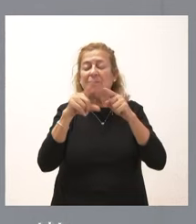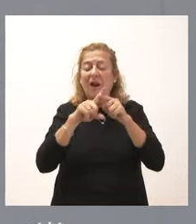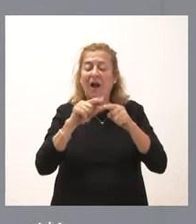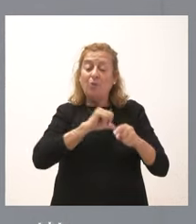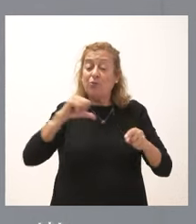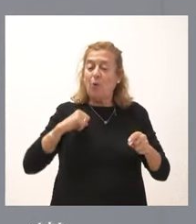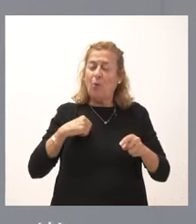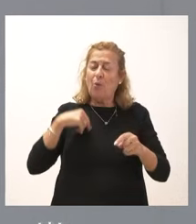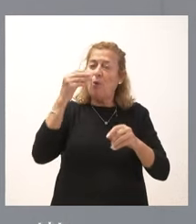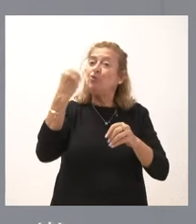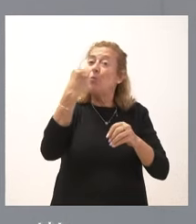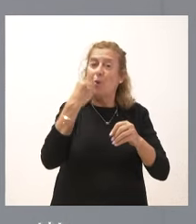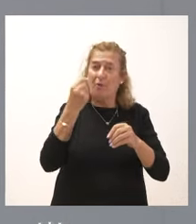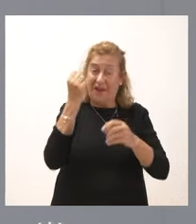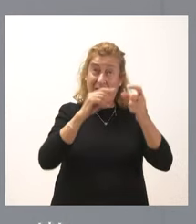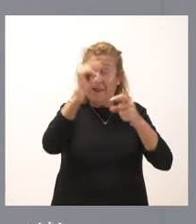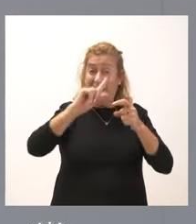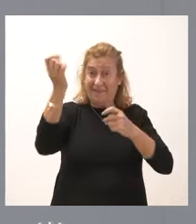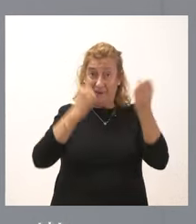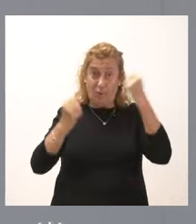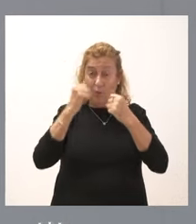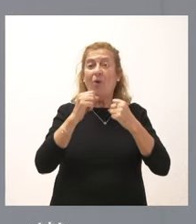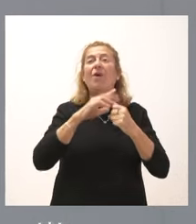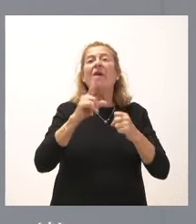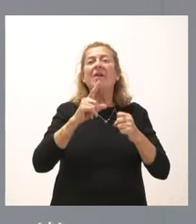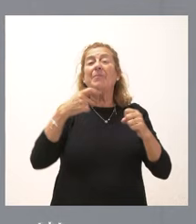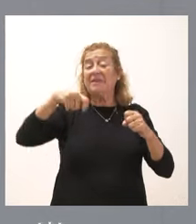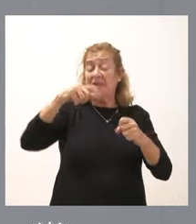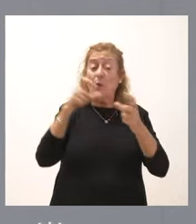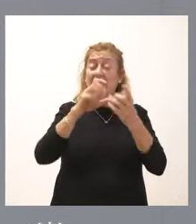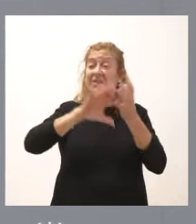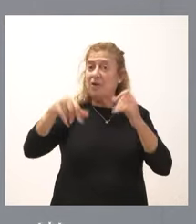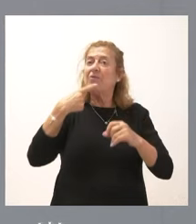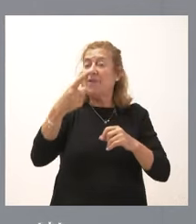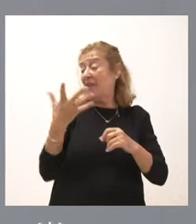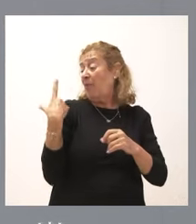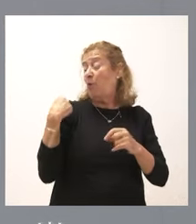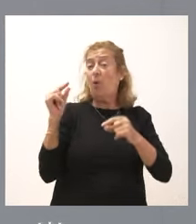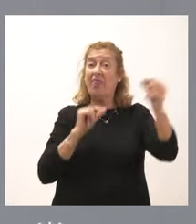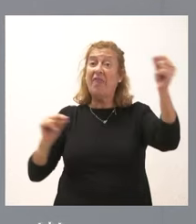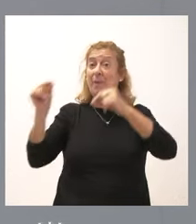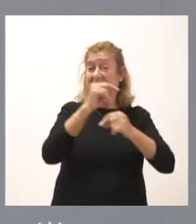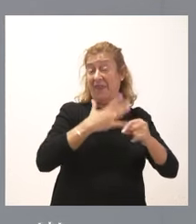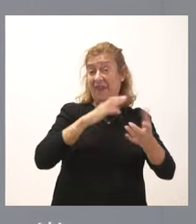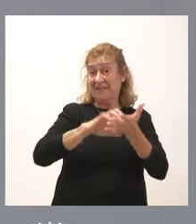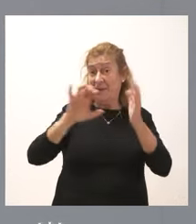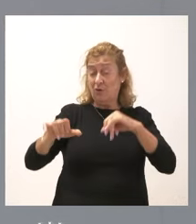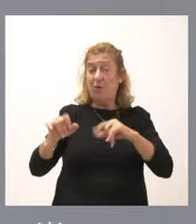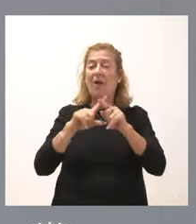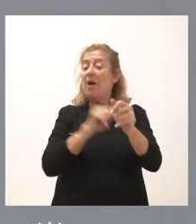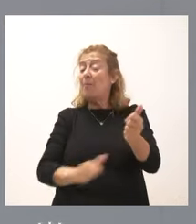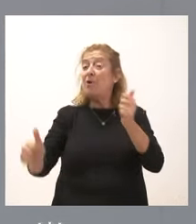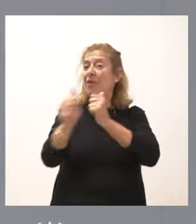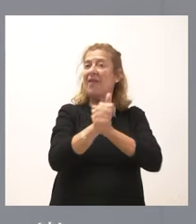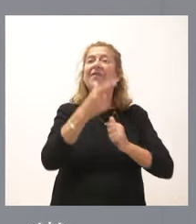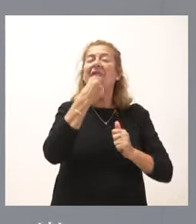presidente de la Junta de Castilla León lo dijo en el reciente debate sobre el estado de la comunidad, que teníamos como prioridad facilitar